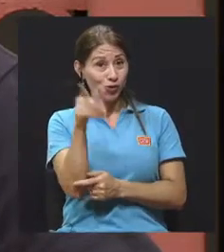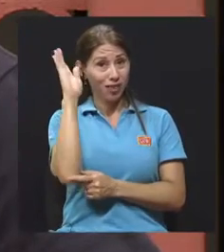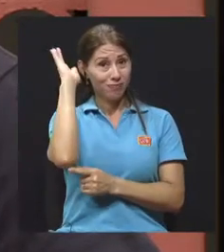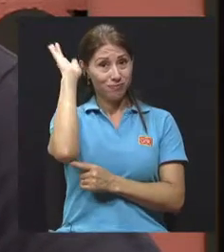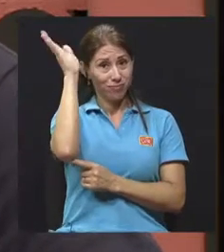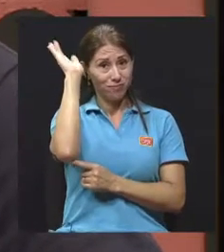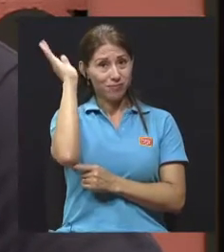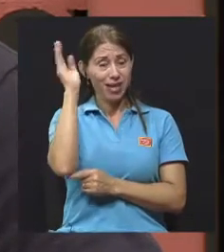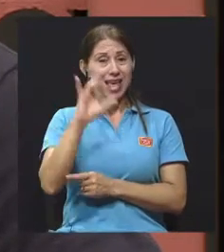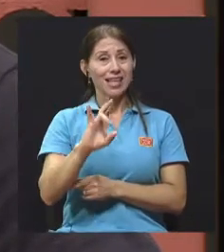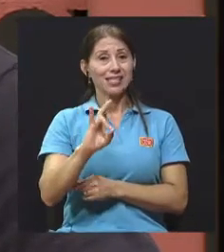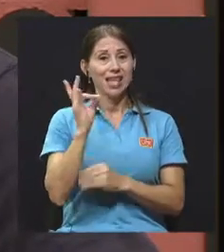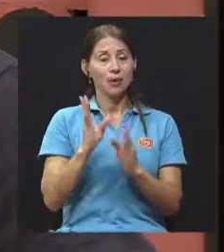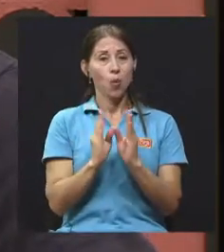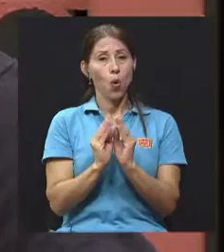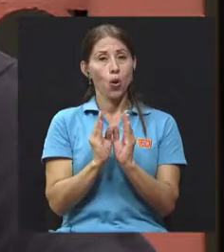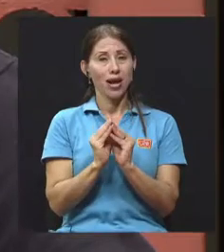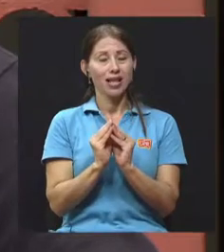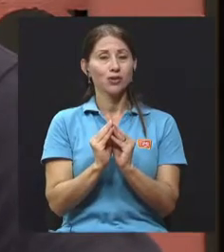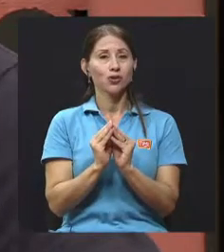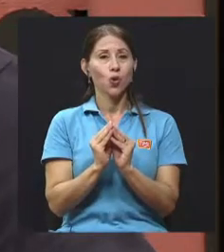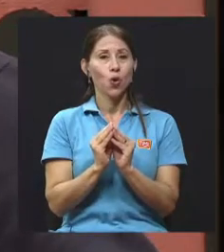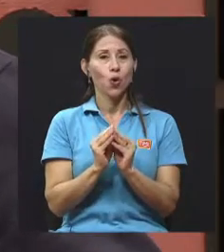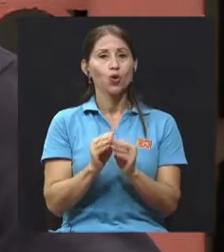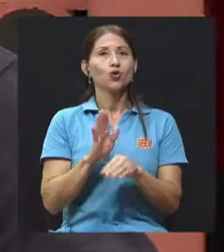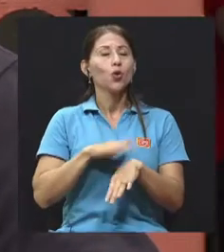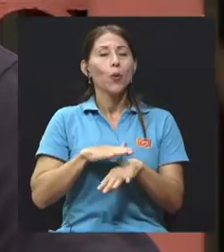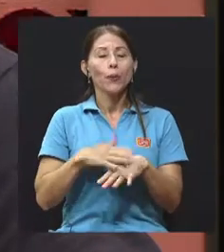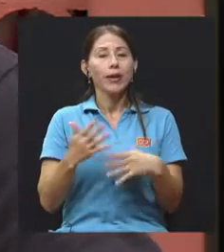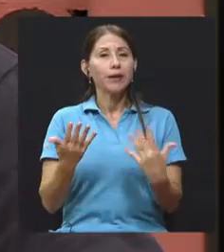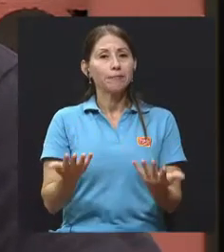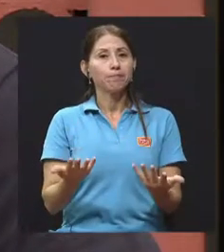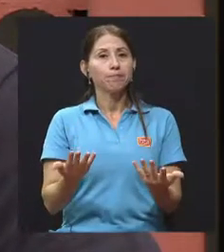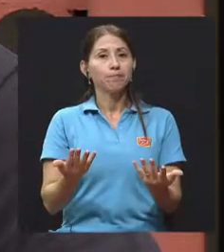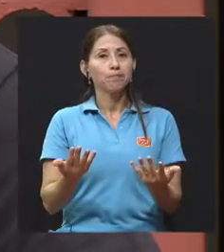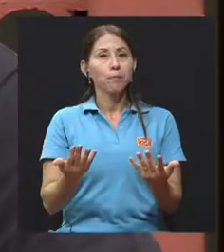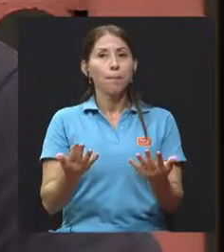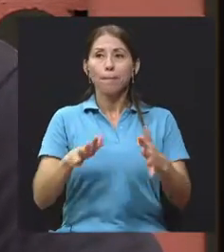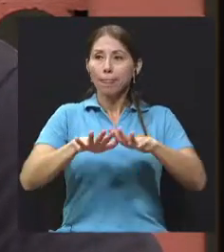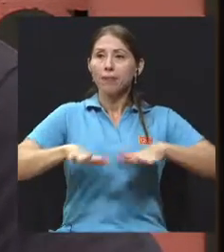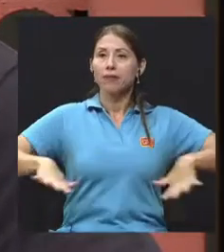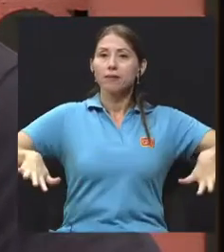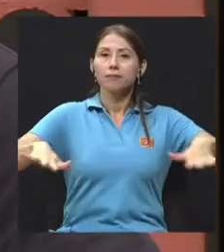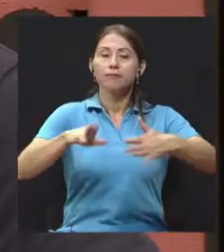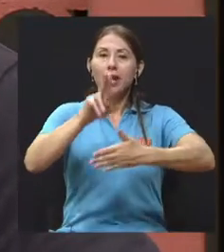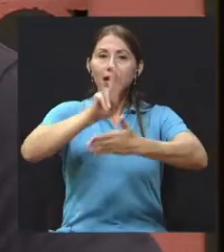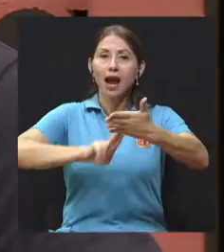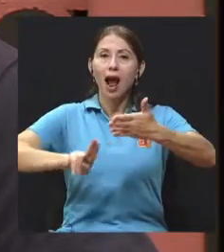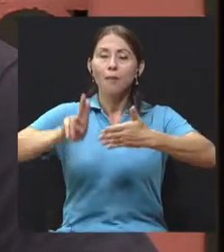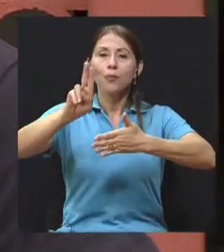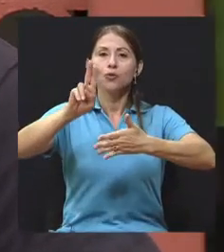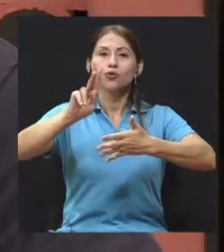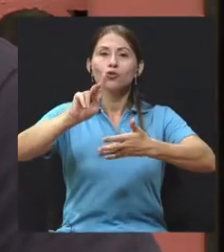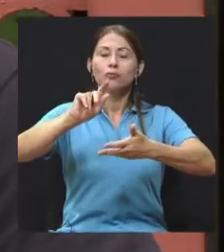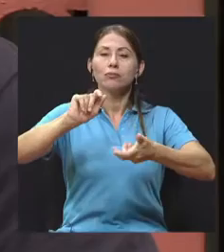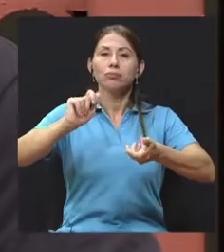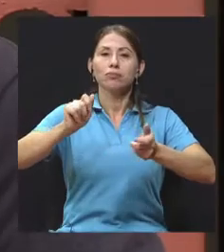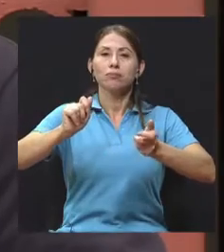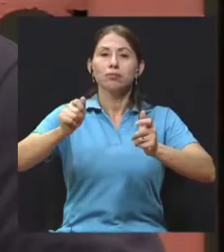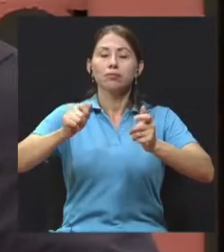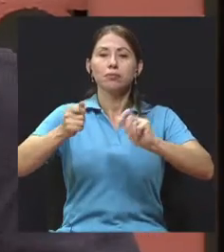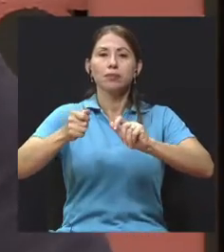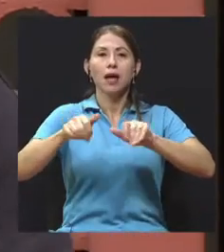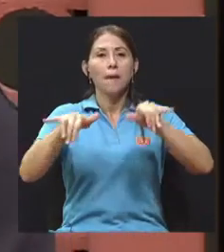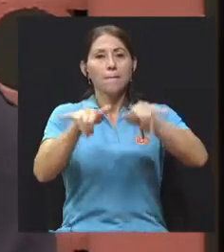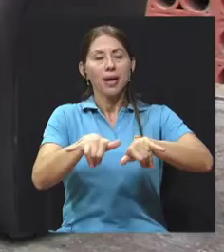congreso acerca de lo que es poder convertir el campus en aspectos de permacultura,